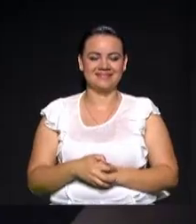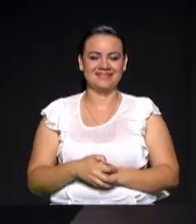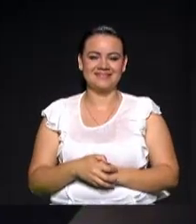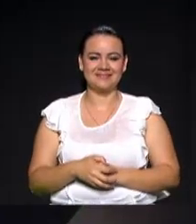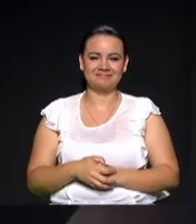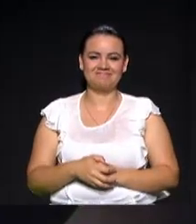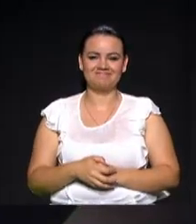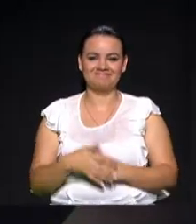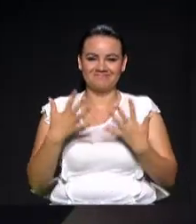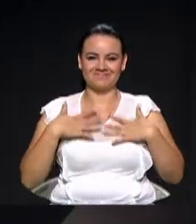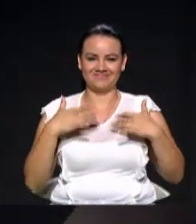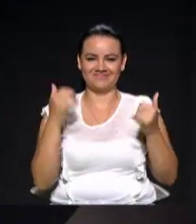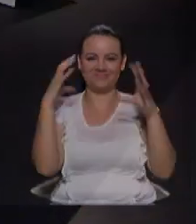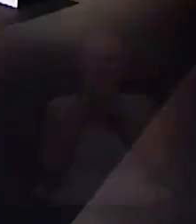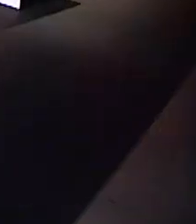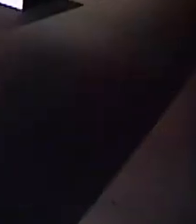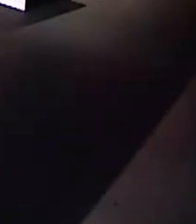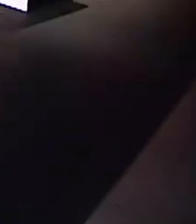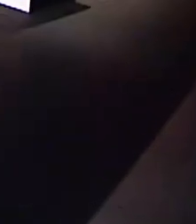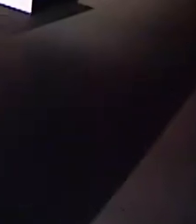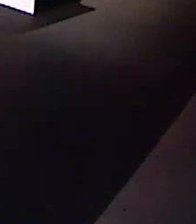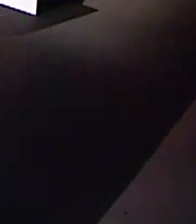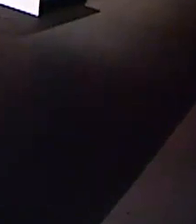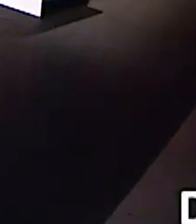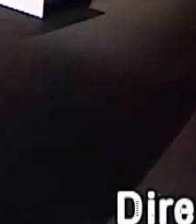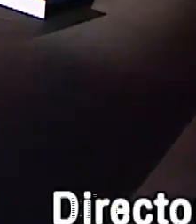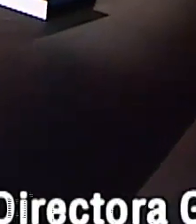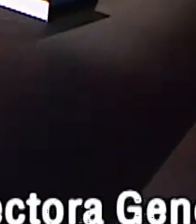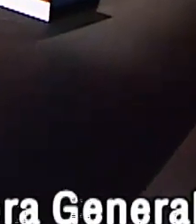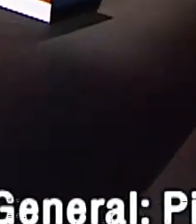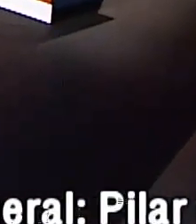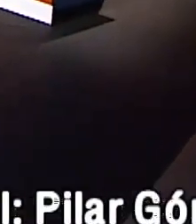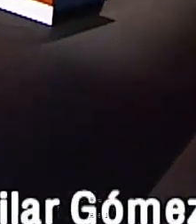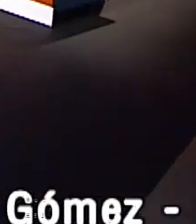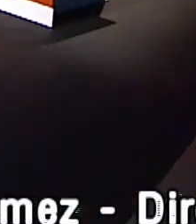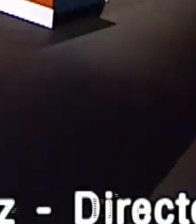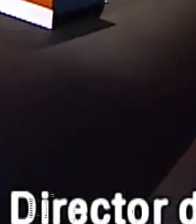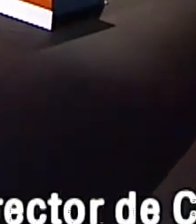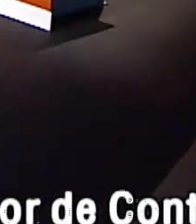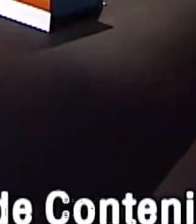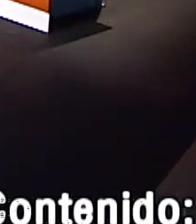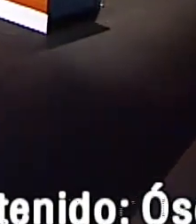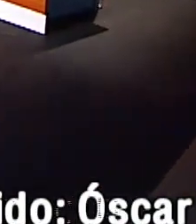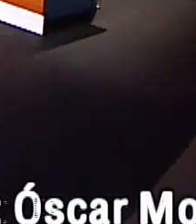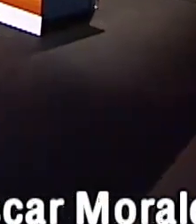por ver el